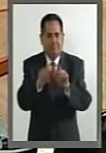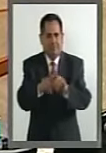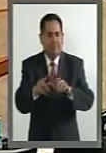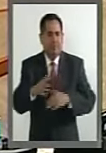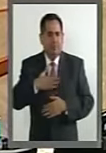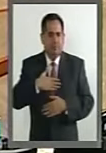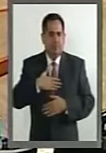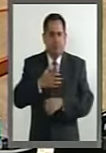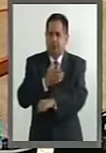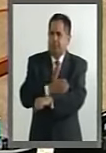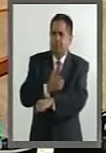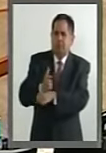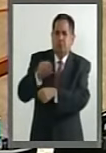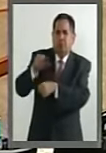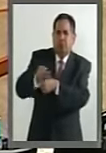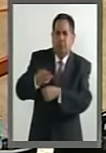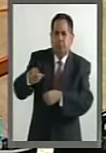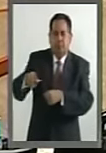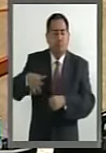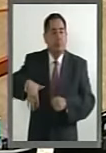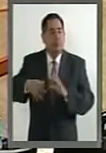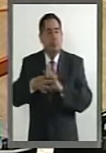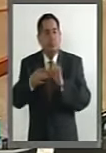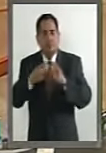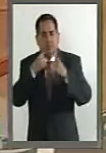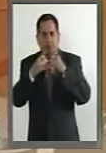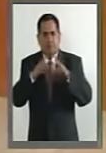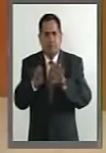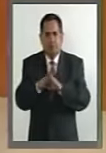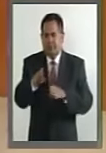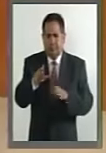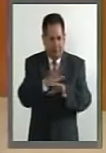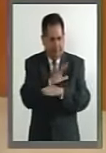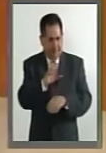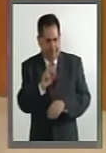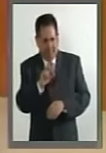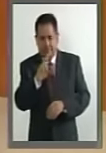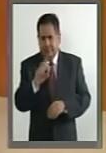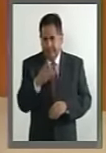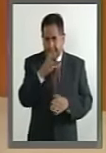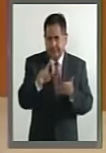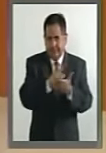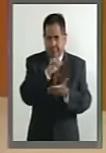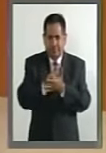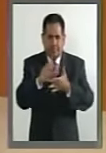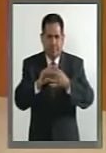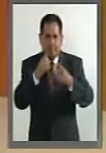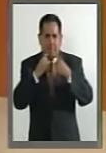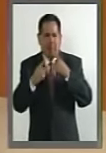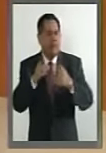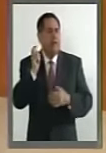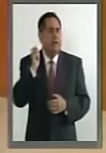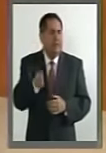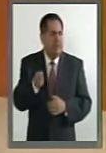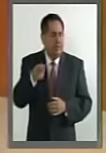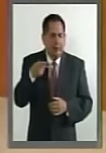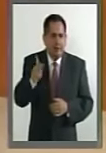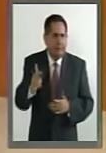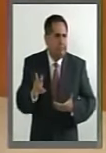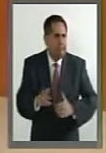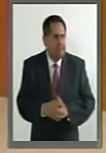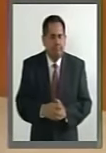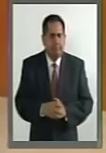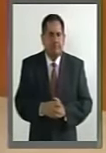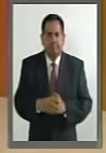Mi compañerito, él argumenta que hay cambios en el 30, el 33 de la ley orgánica, PF. Sí, pero las